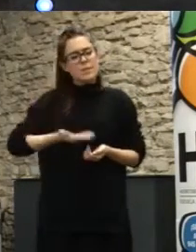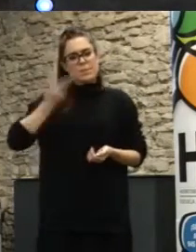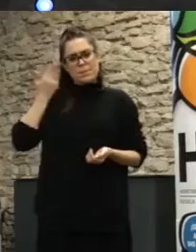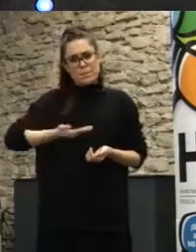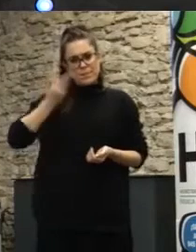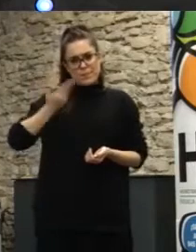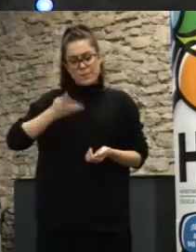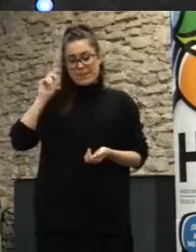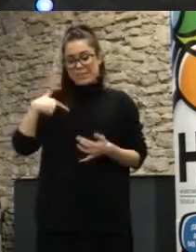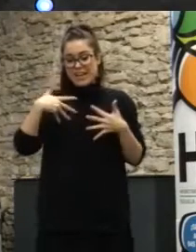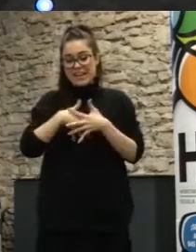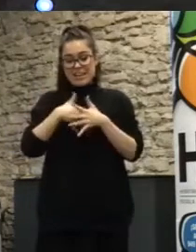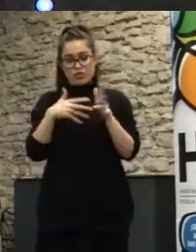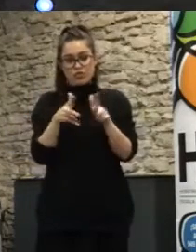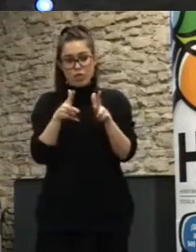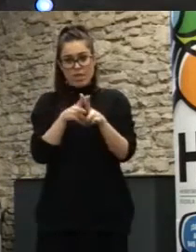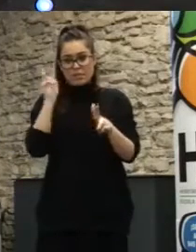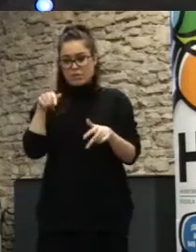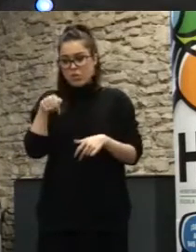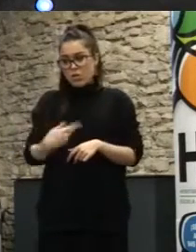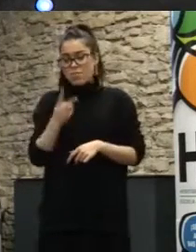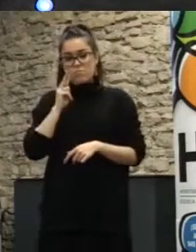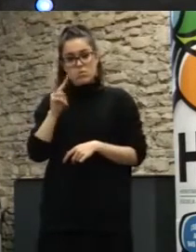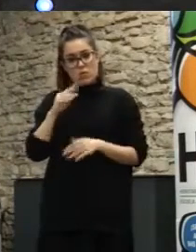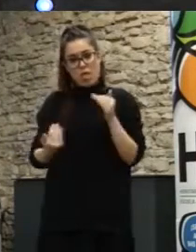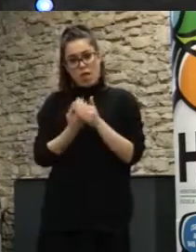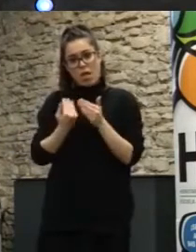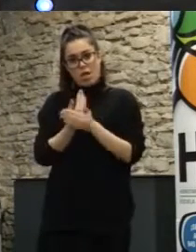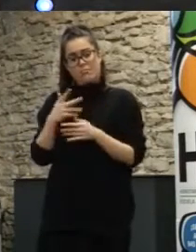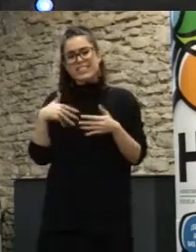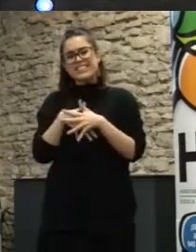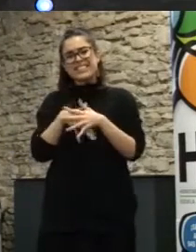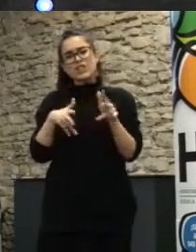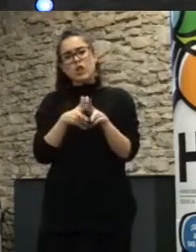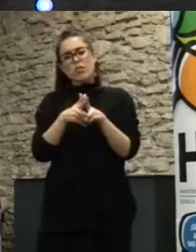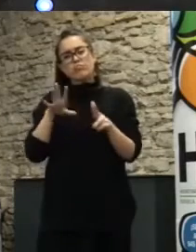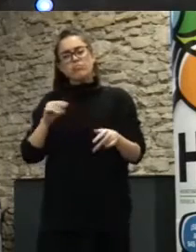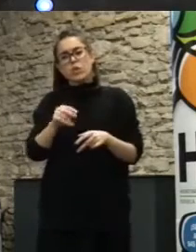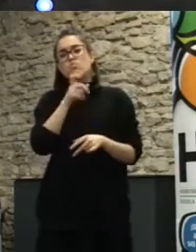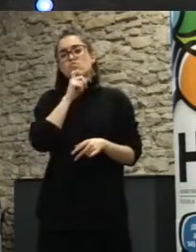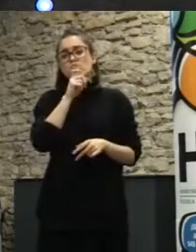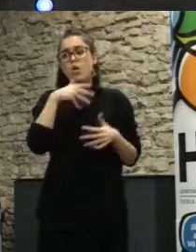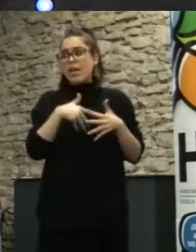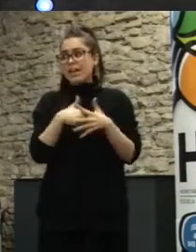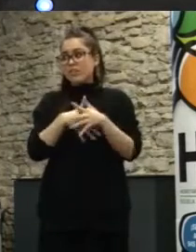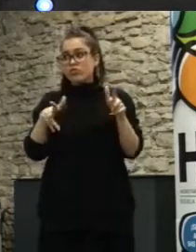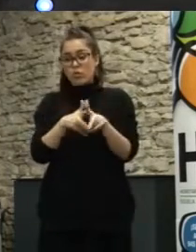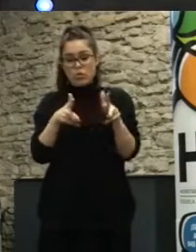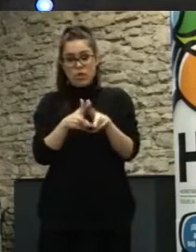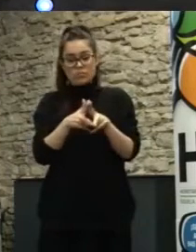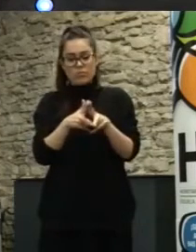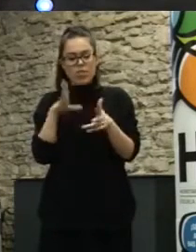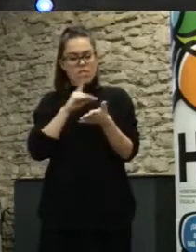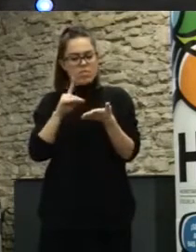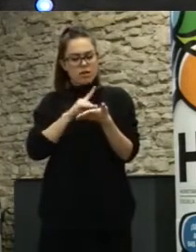modo que las redes sociales que hoy hemos visto también casos de utilización de redes sociales pero igual que las redes sociales utilizan los